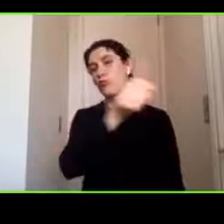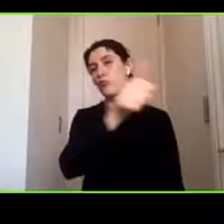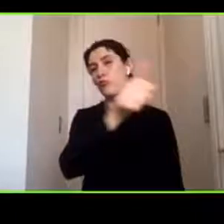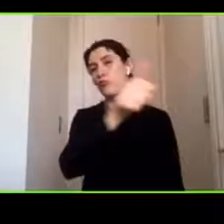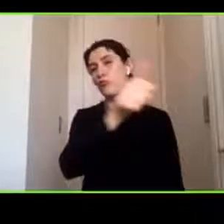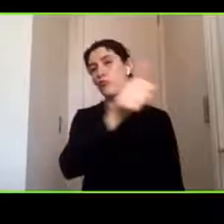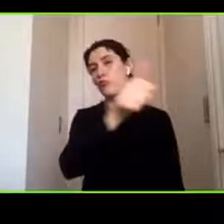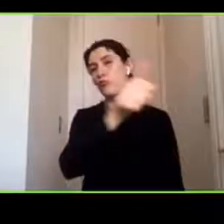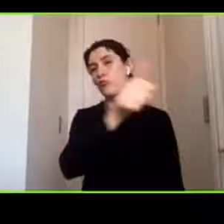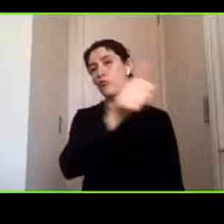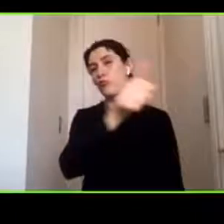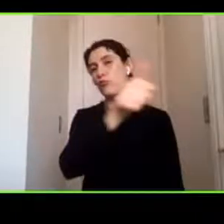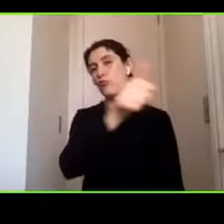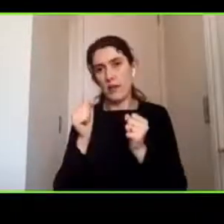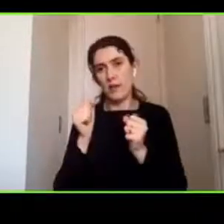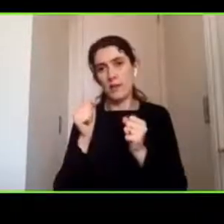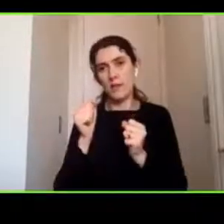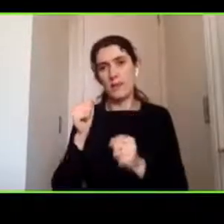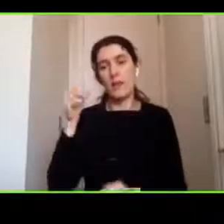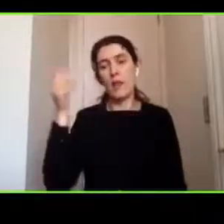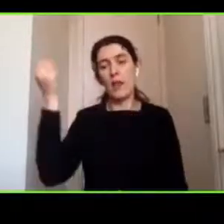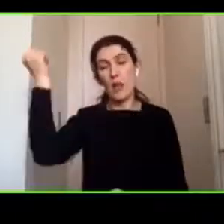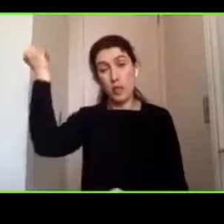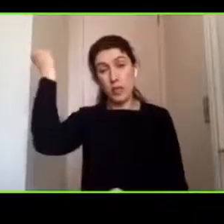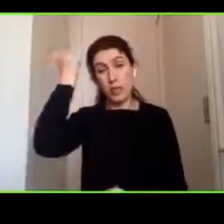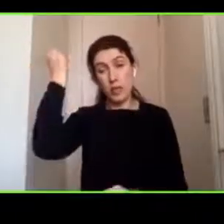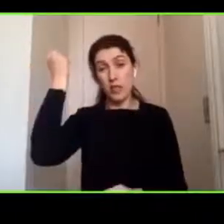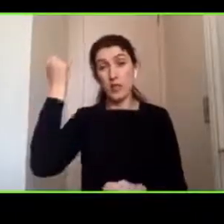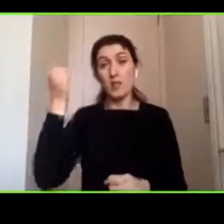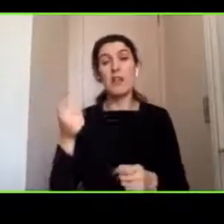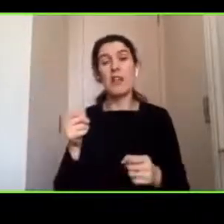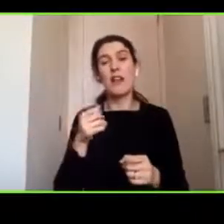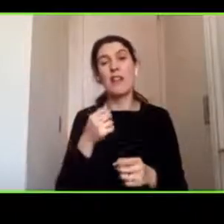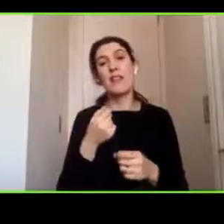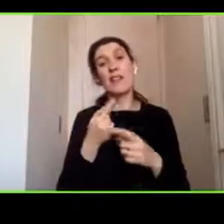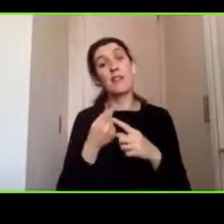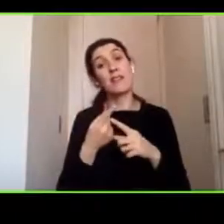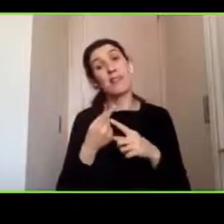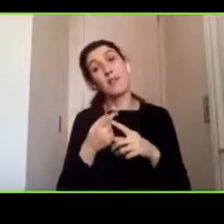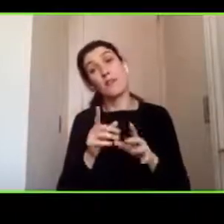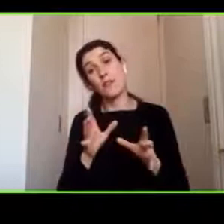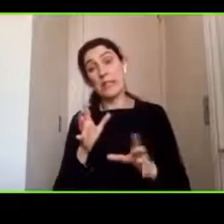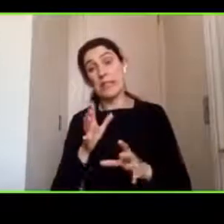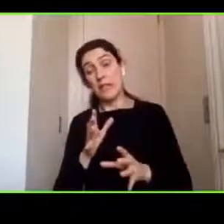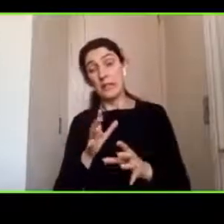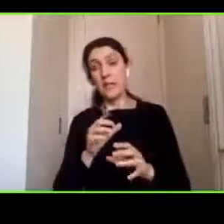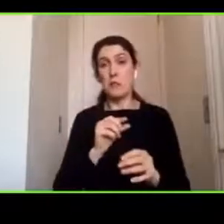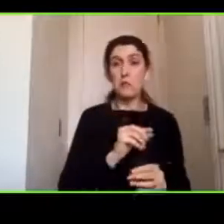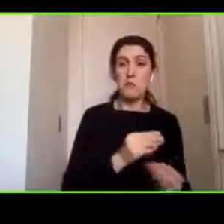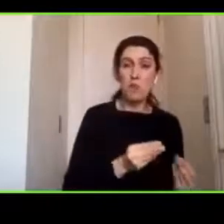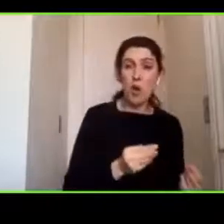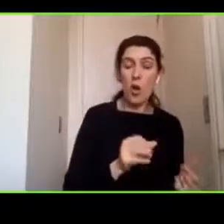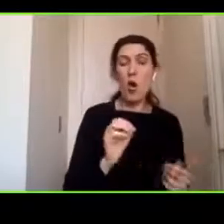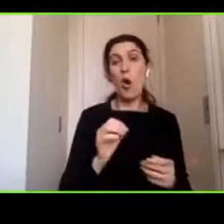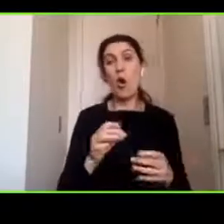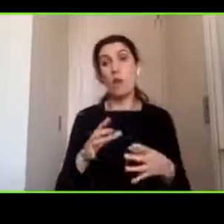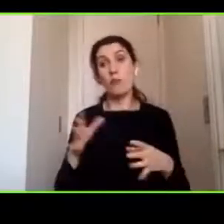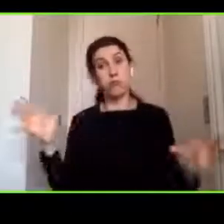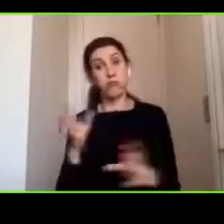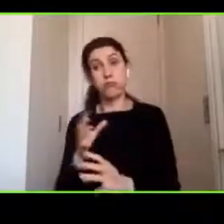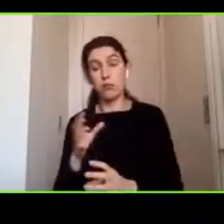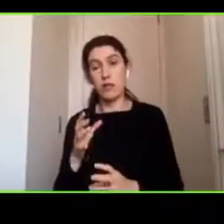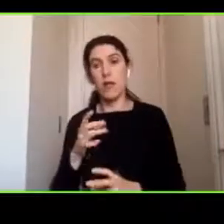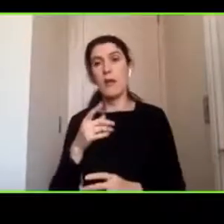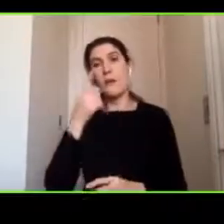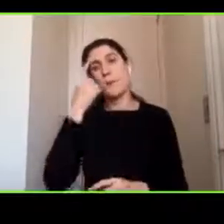traumatismo encefalocraniano de distinta gravedad y la prevención debería ser para todos y